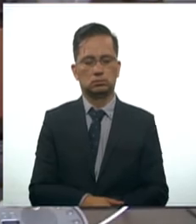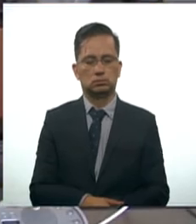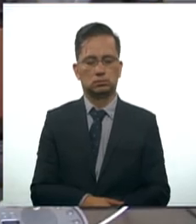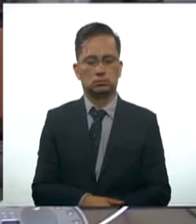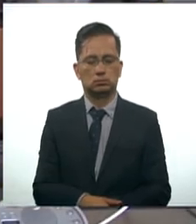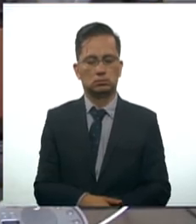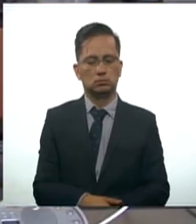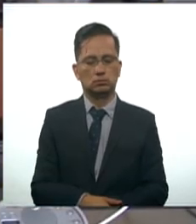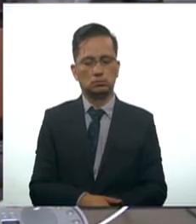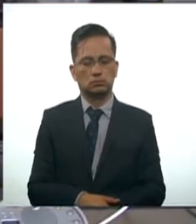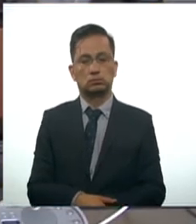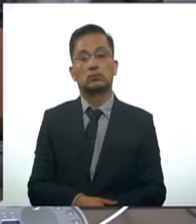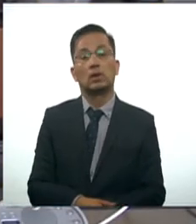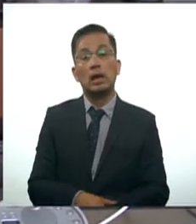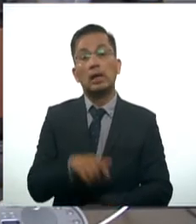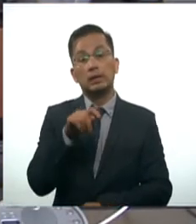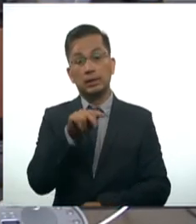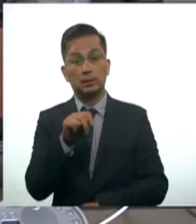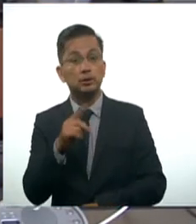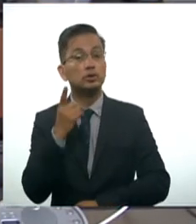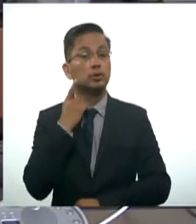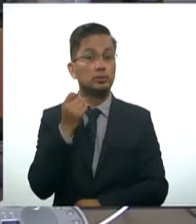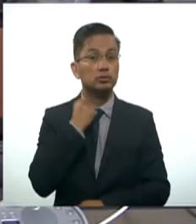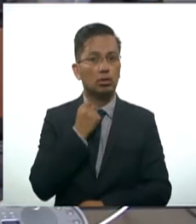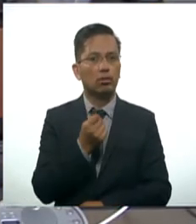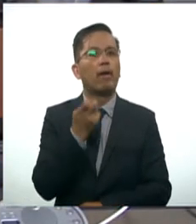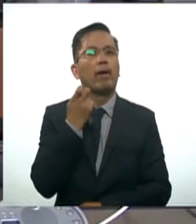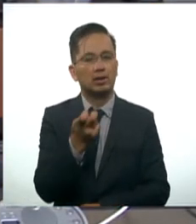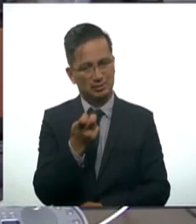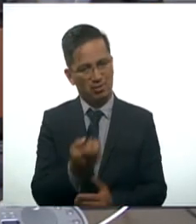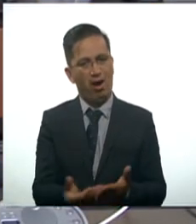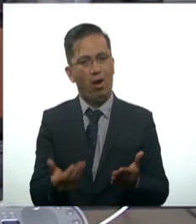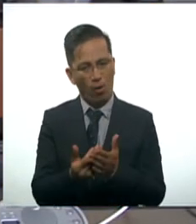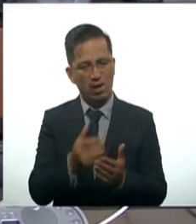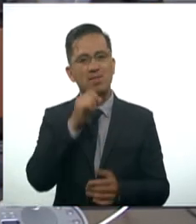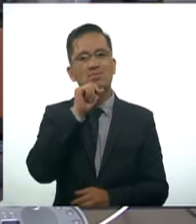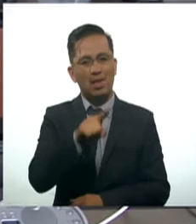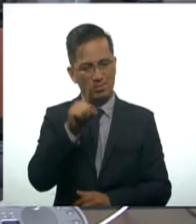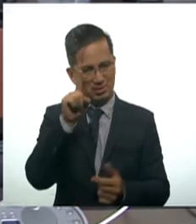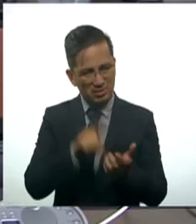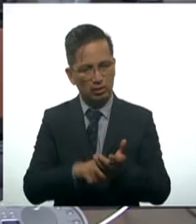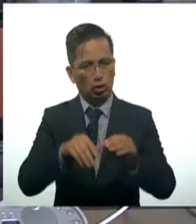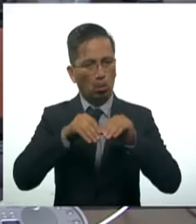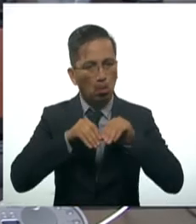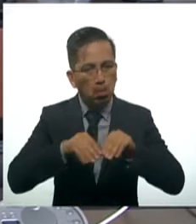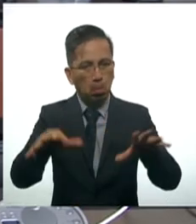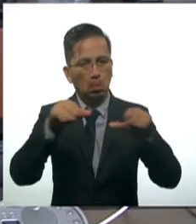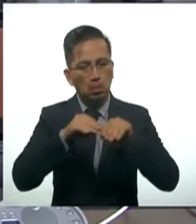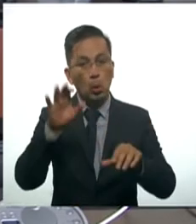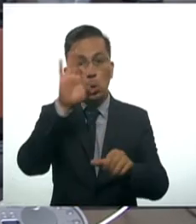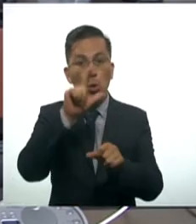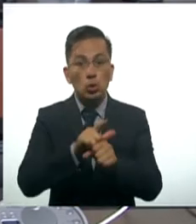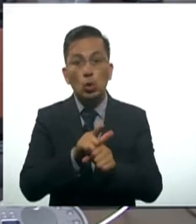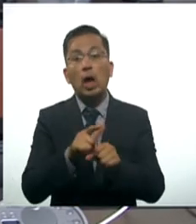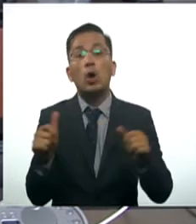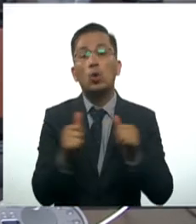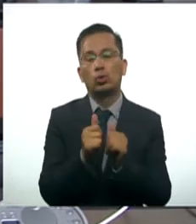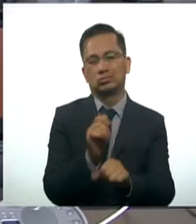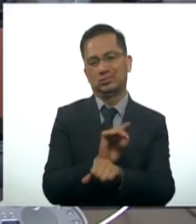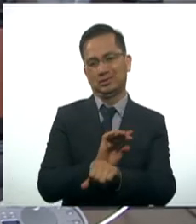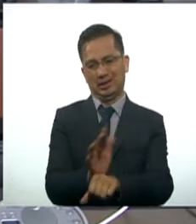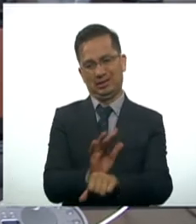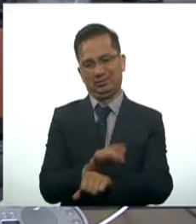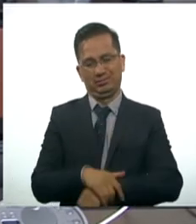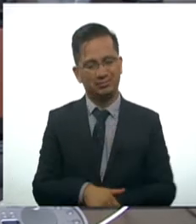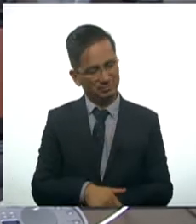De esta manera, el Canal del Congreso se convierte en otra opción para la difusión de cultura cinematográfica. Con